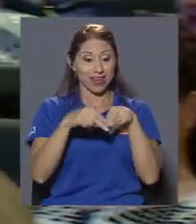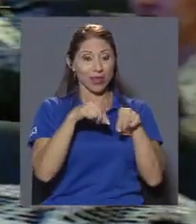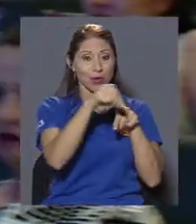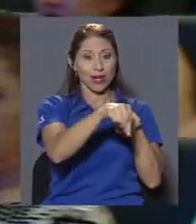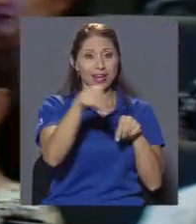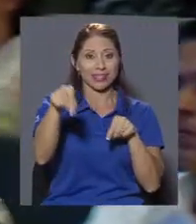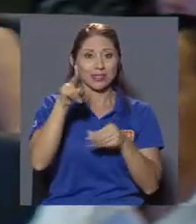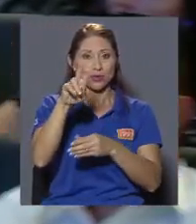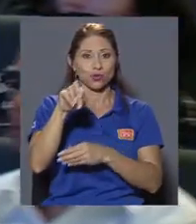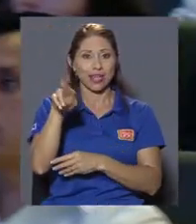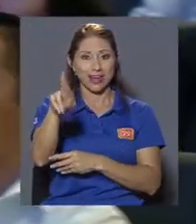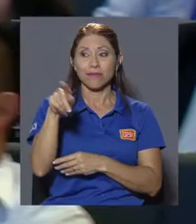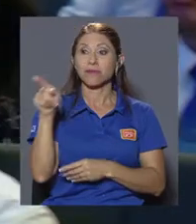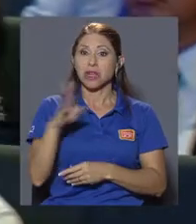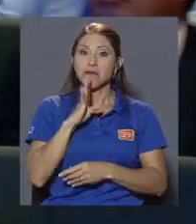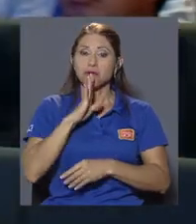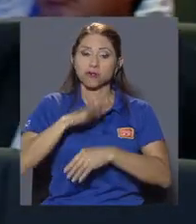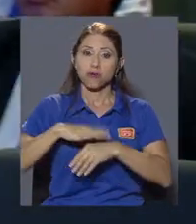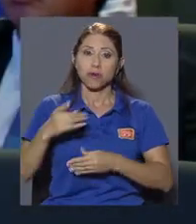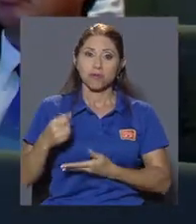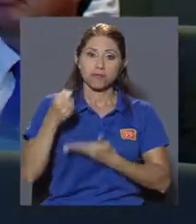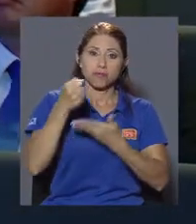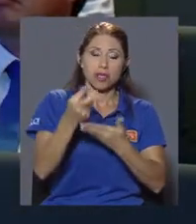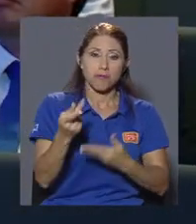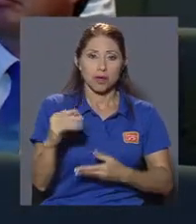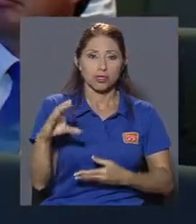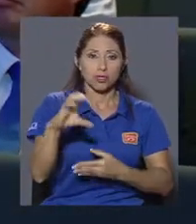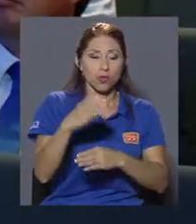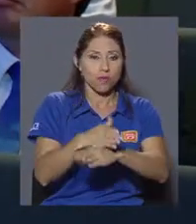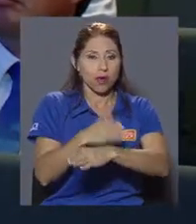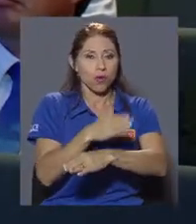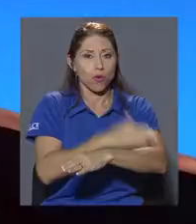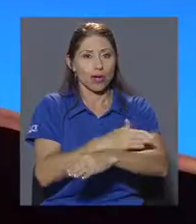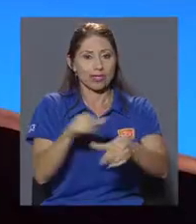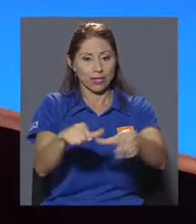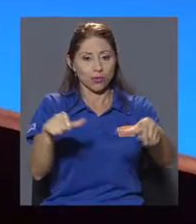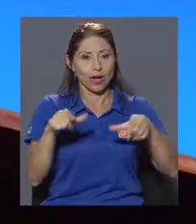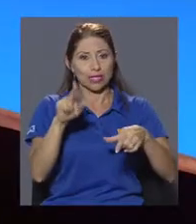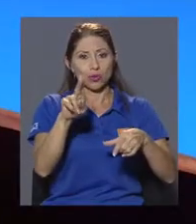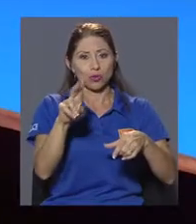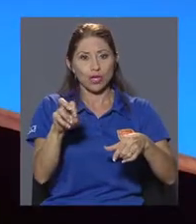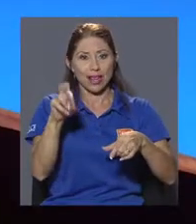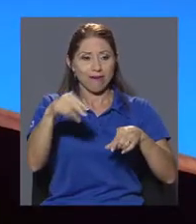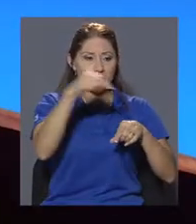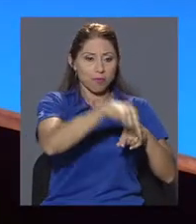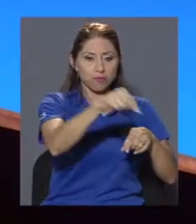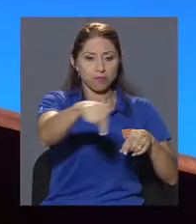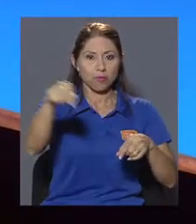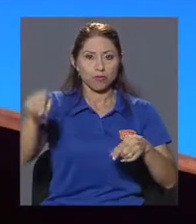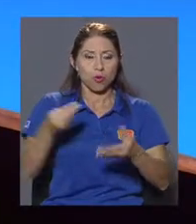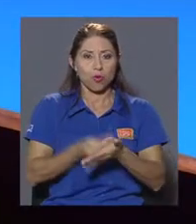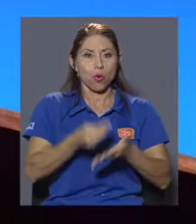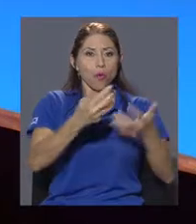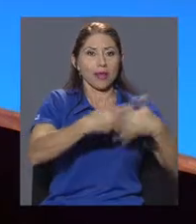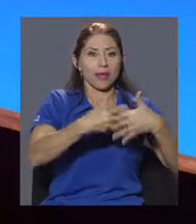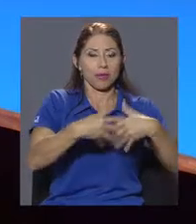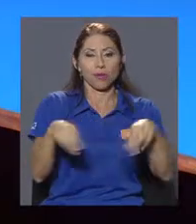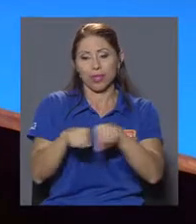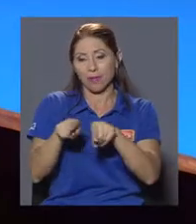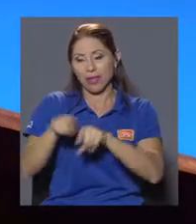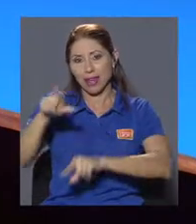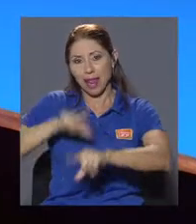rector destacó la inversión y las mejoras realizadas en las sedes y recintos de la Universidad de Costa Rica, con equipamiento y la construcción de